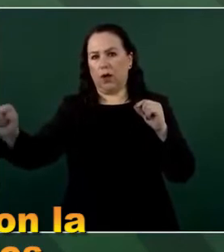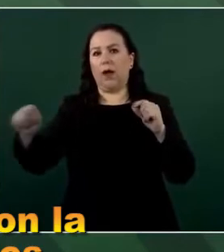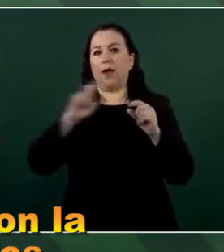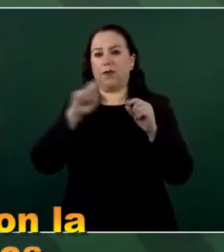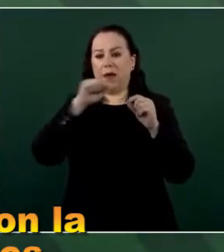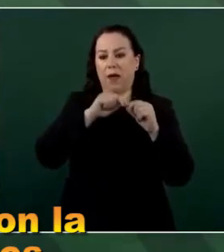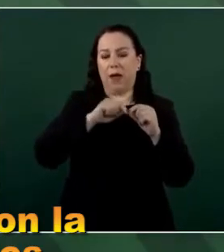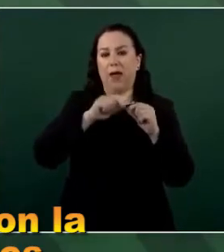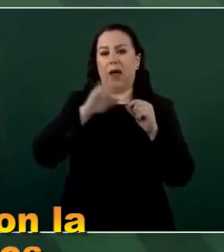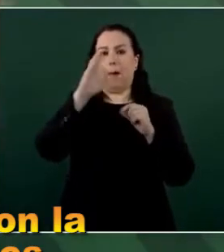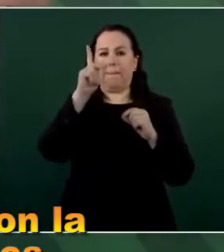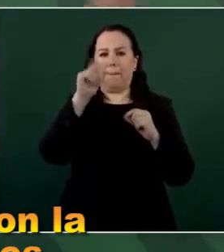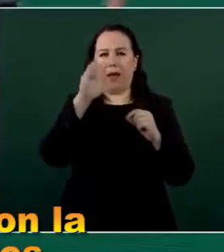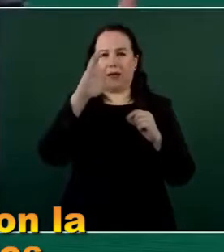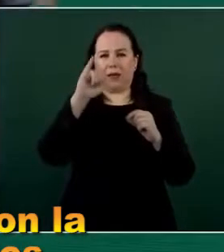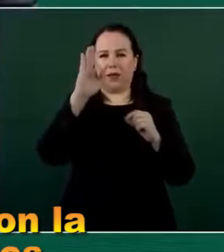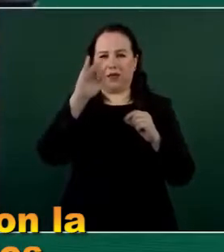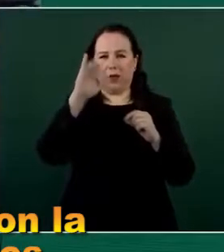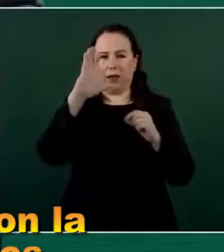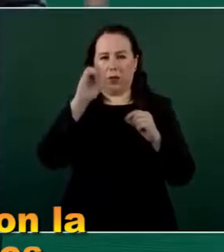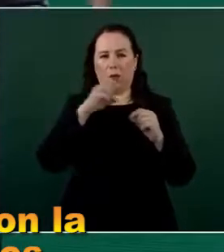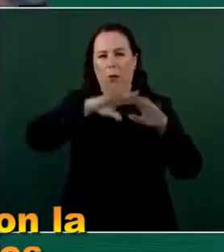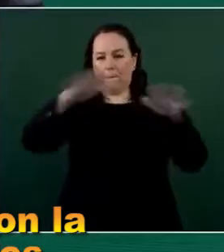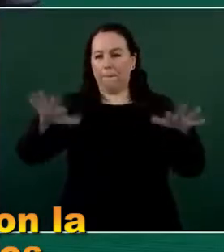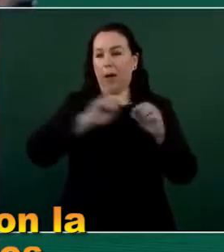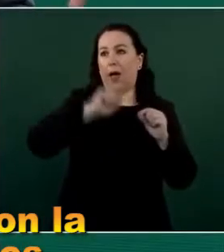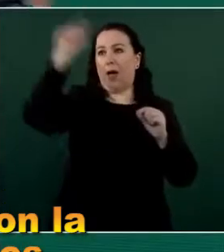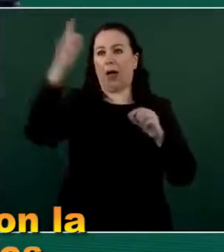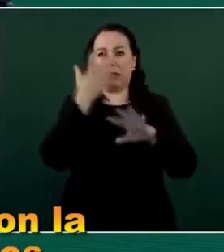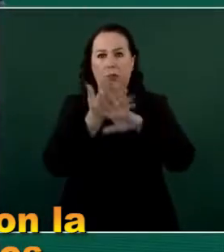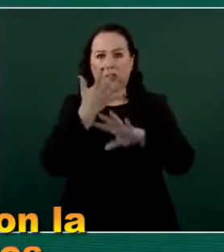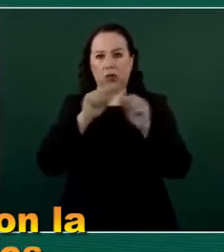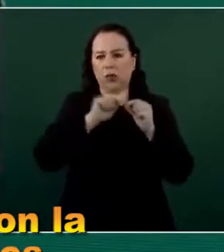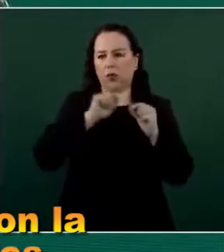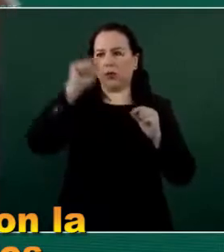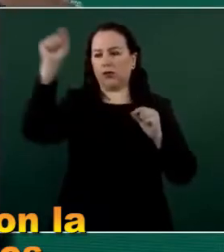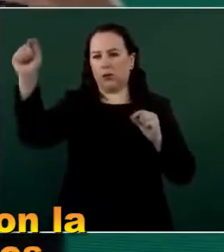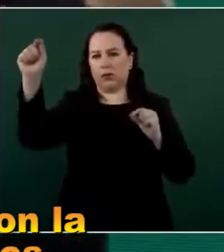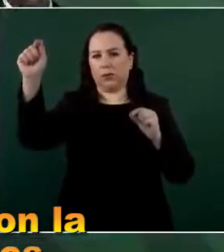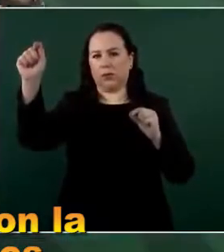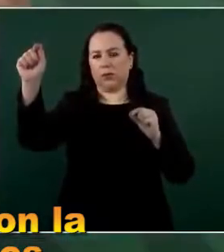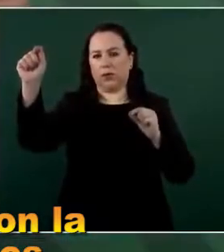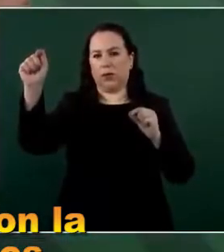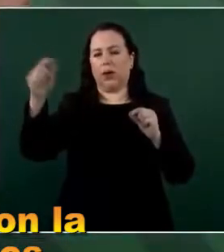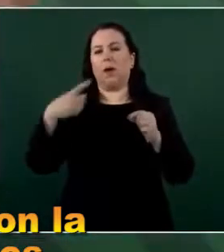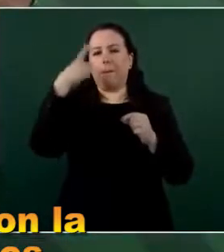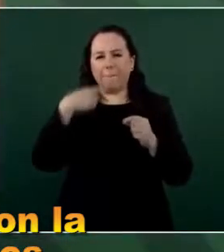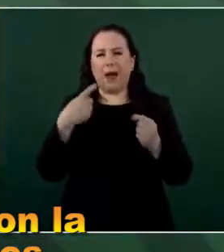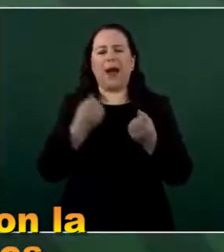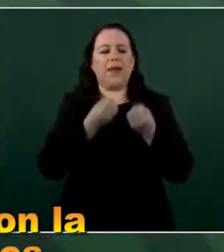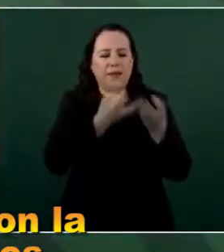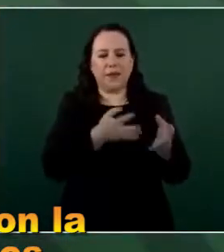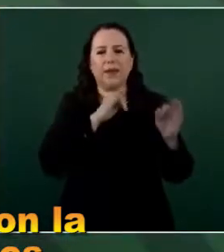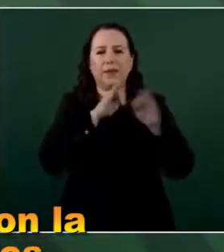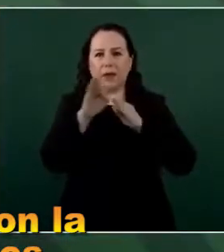diálogo sobre migración y abastos de dosis de vacunas contra COVID-19 que permitan fortalecer la inmunización